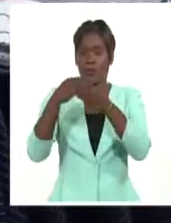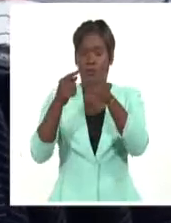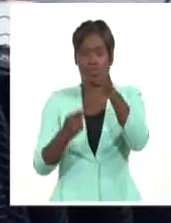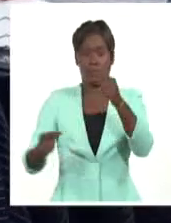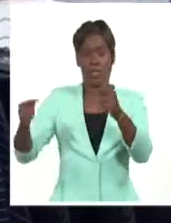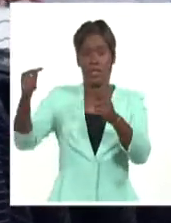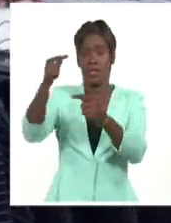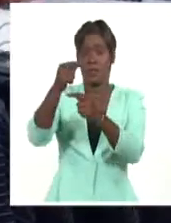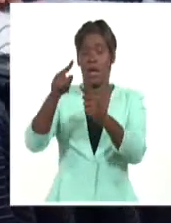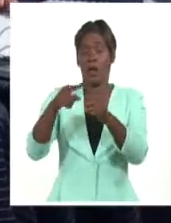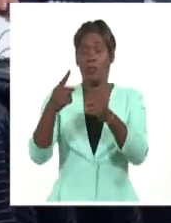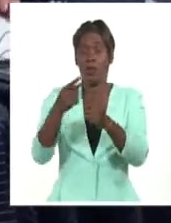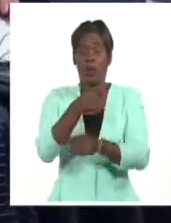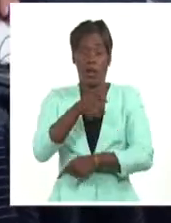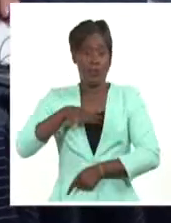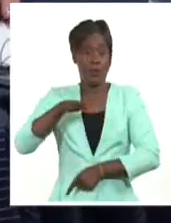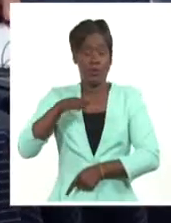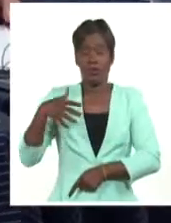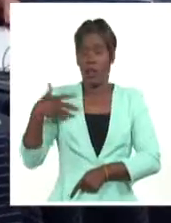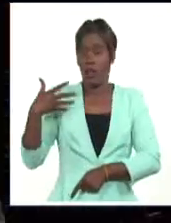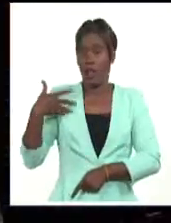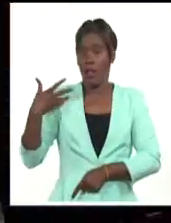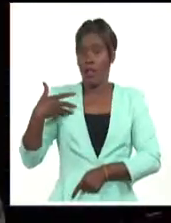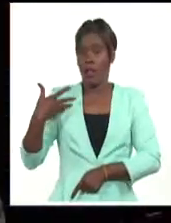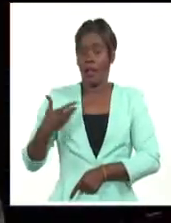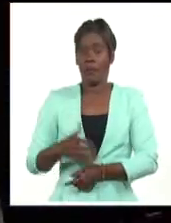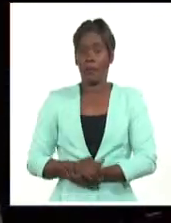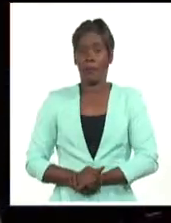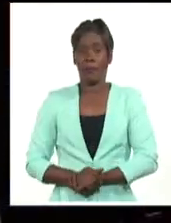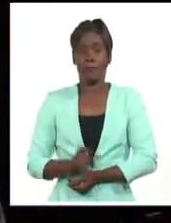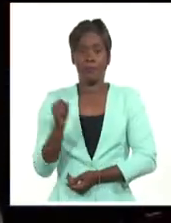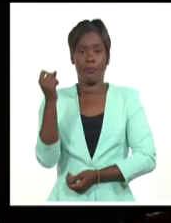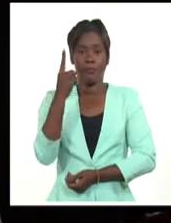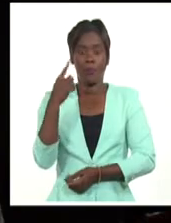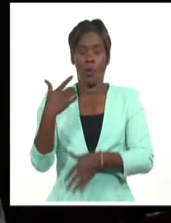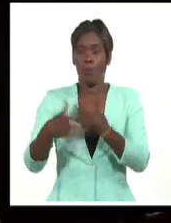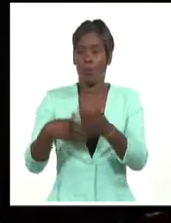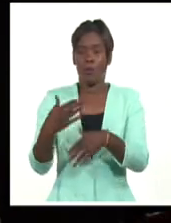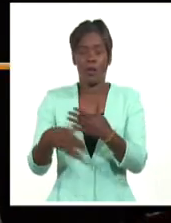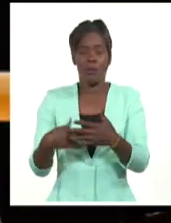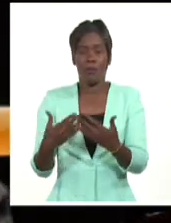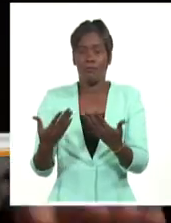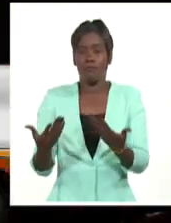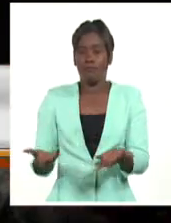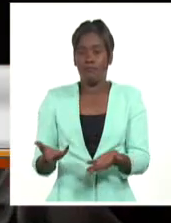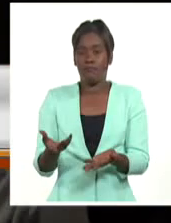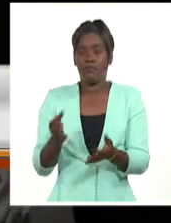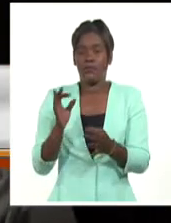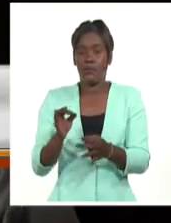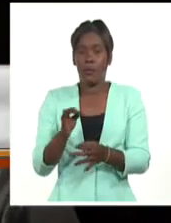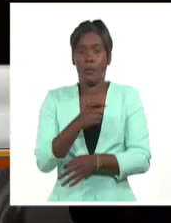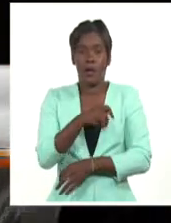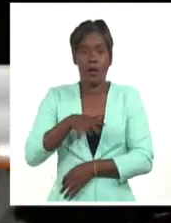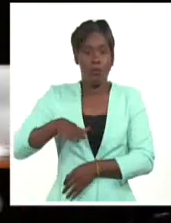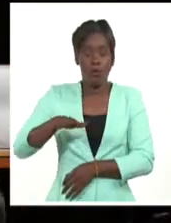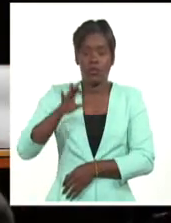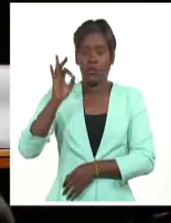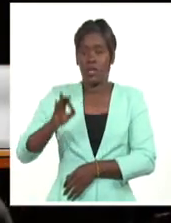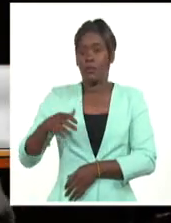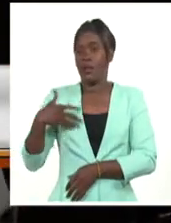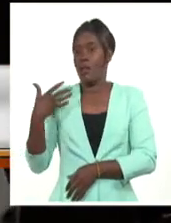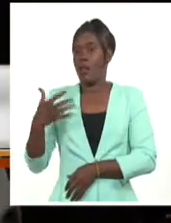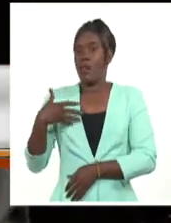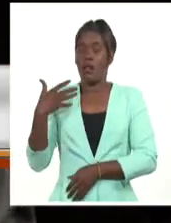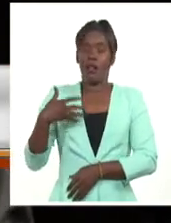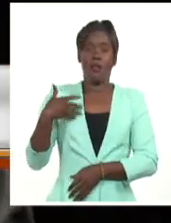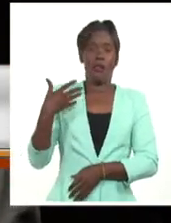principales insatisfacciones de sus habitantes. principal problema que le aqueja a la población, varía de un municipio a